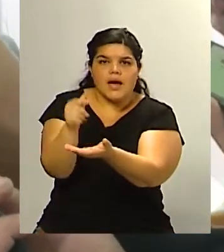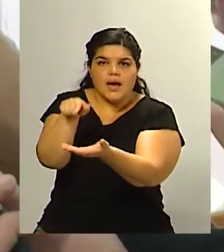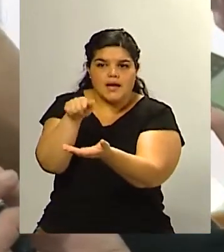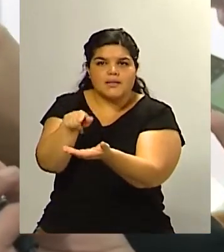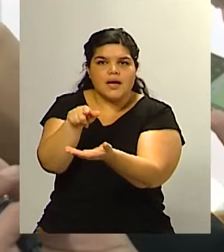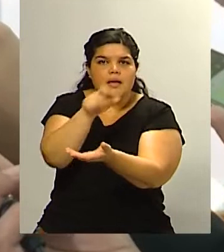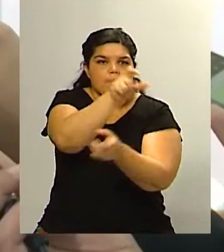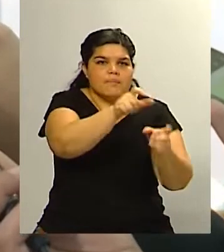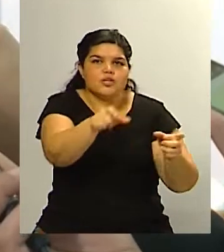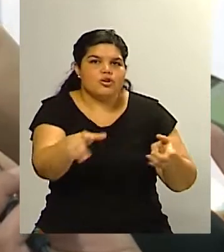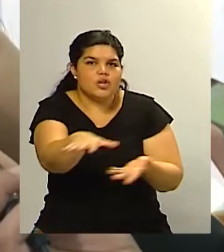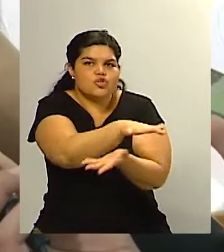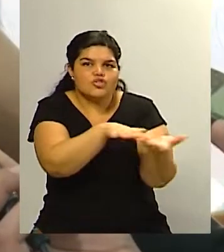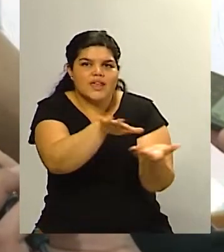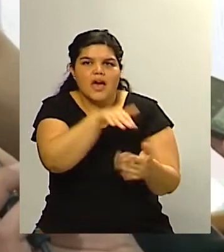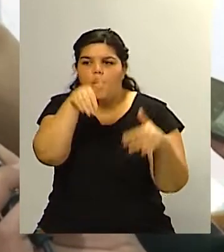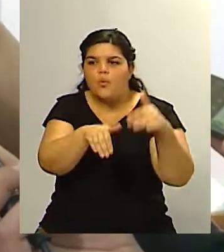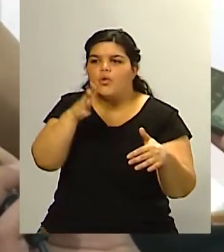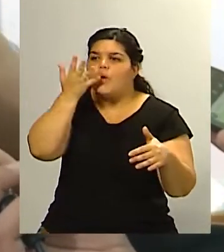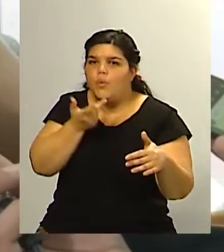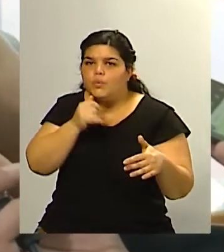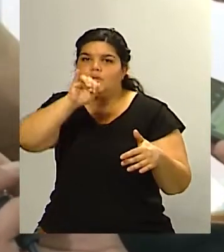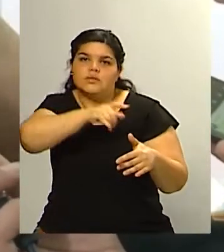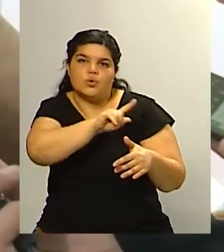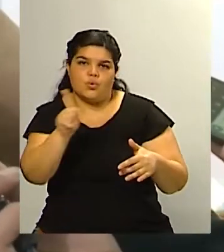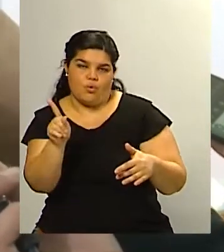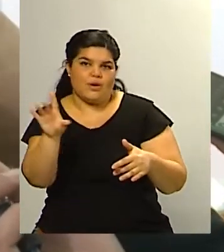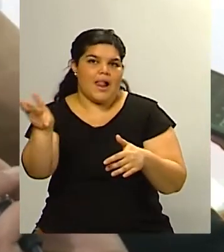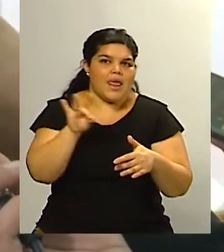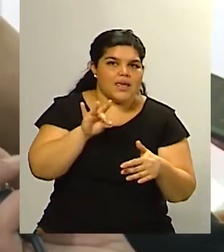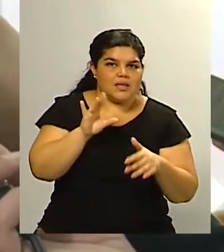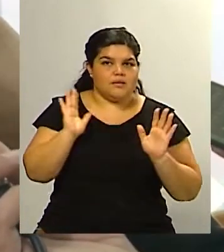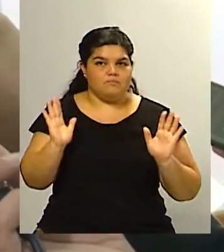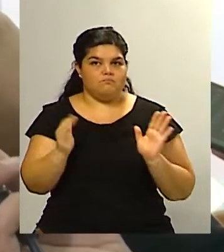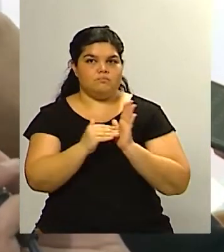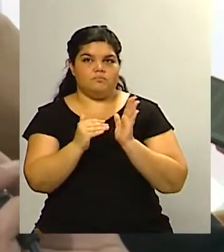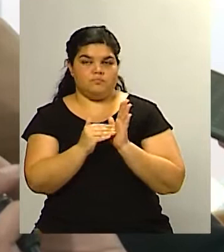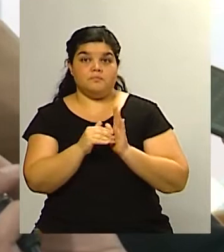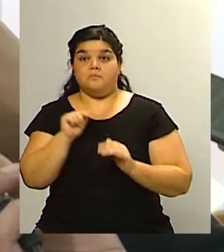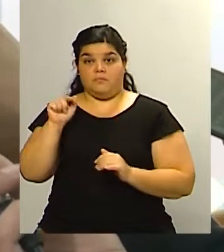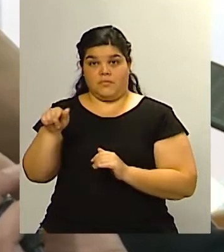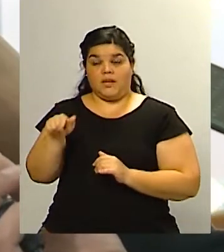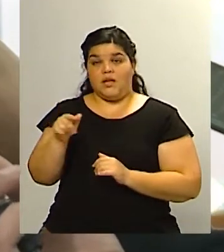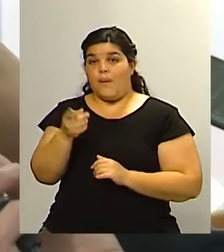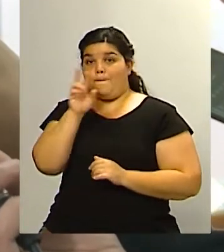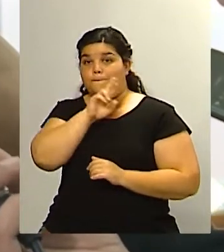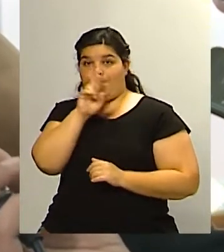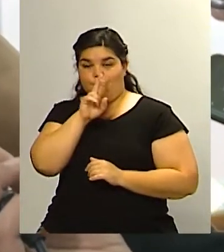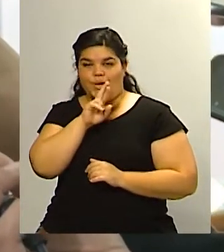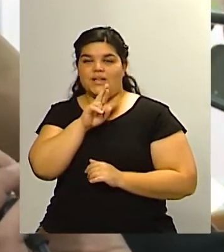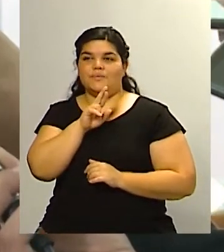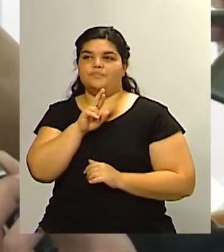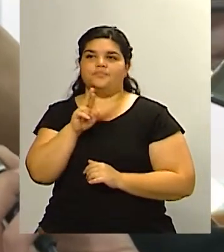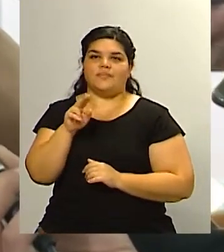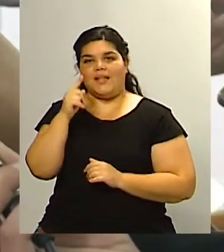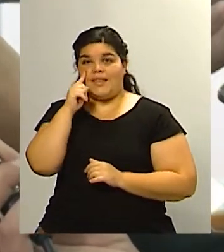pero entiendo que bien como lo decís vos Claudia Florencia Estefani si se quedara cuidando esos votos